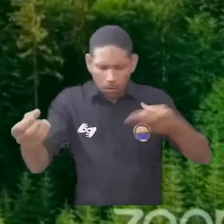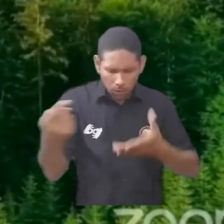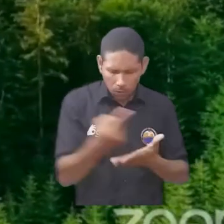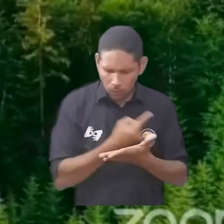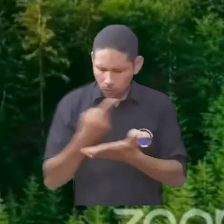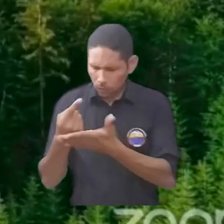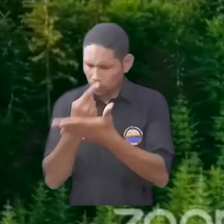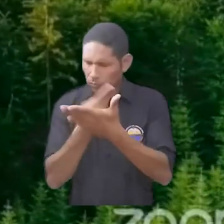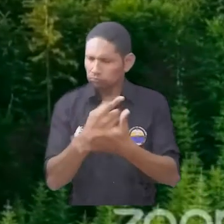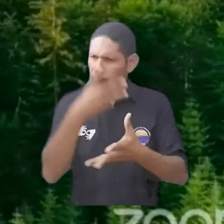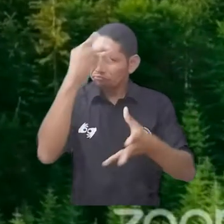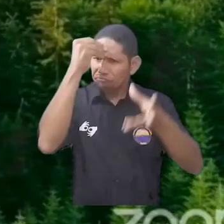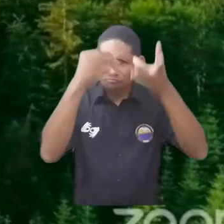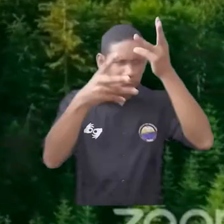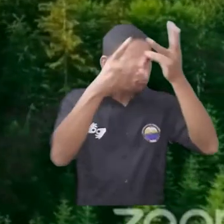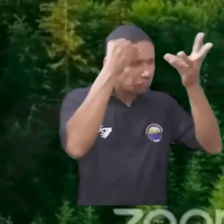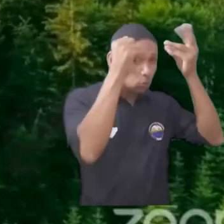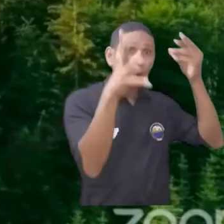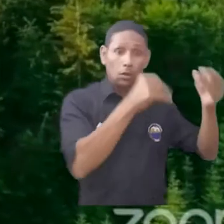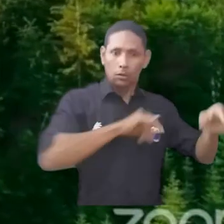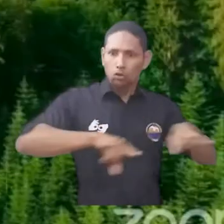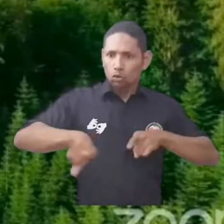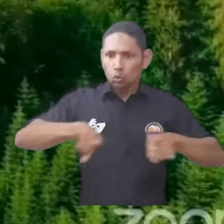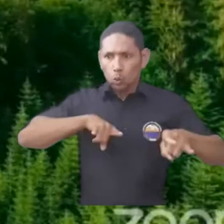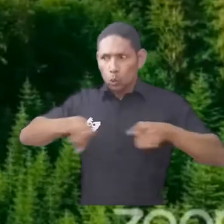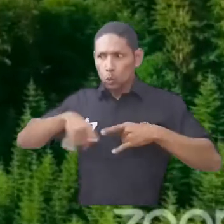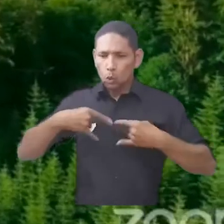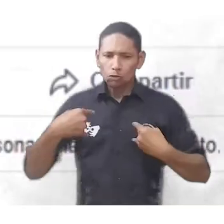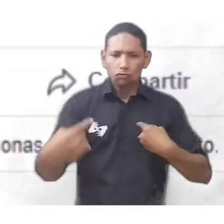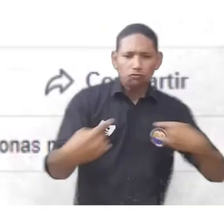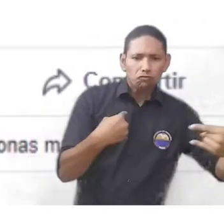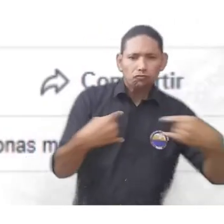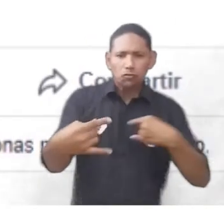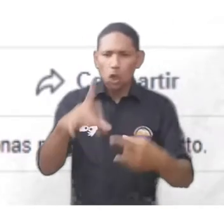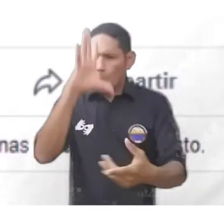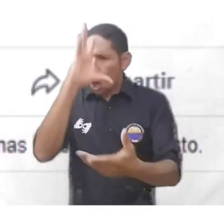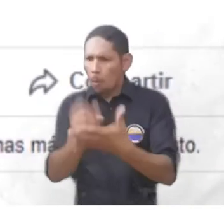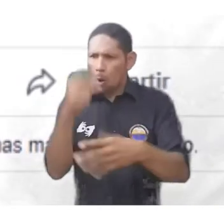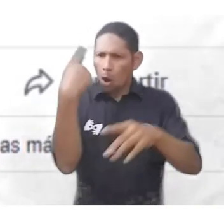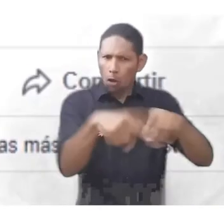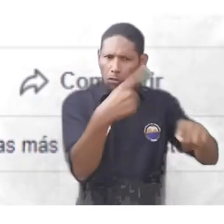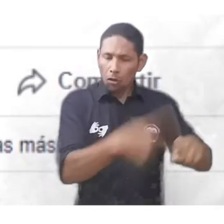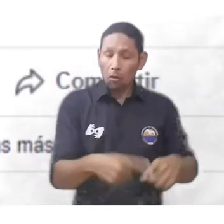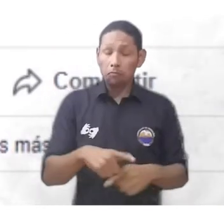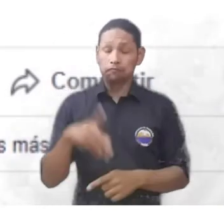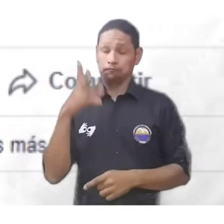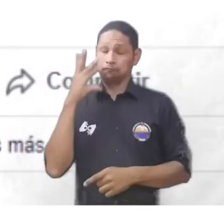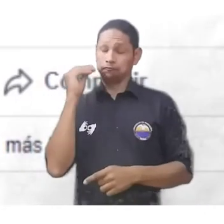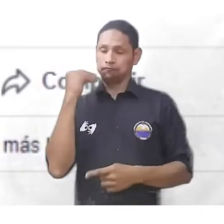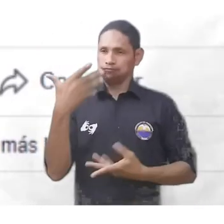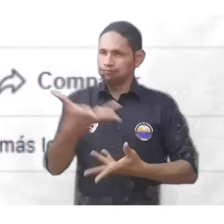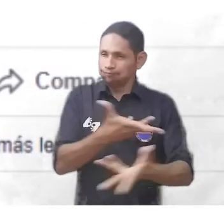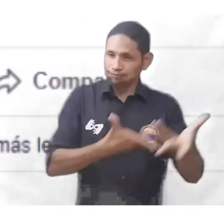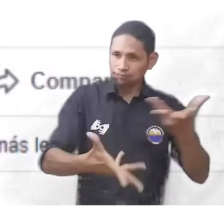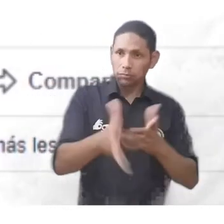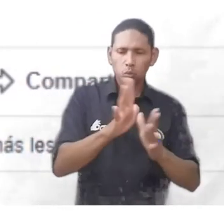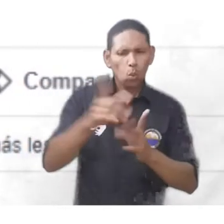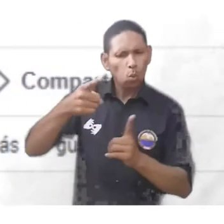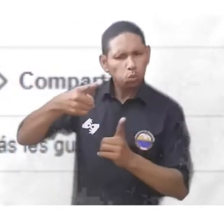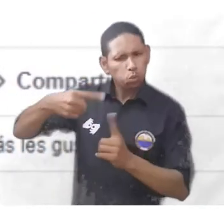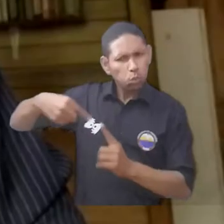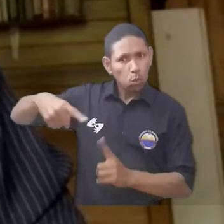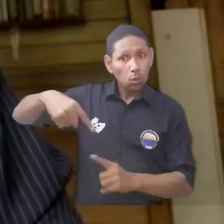nos nutrimos todos mutuamente de diferentes puntos de vista en cuanto al turismo que no deja de ser